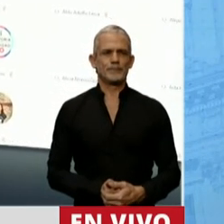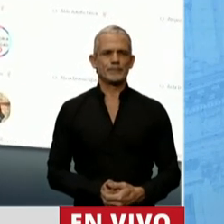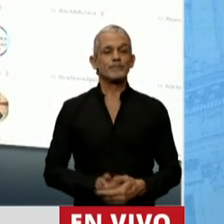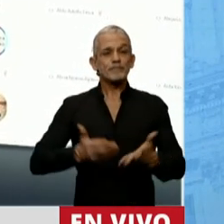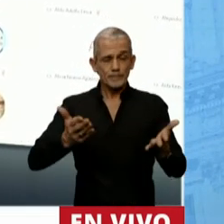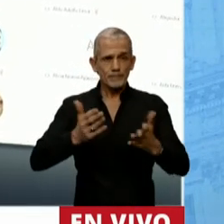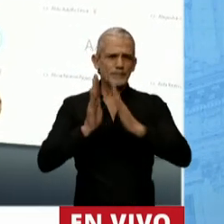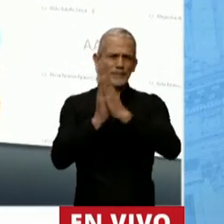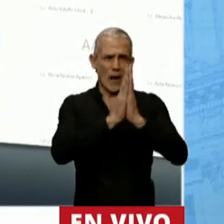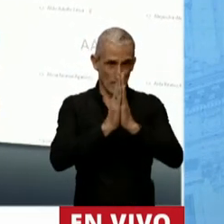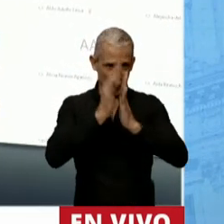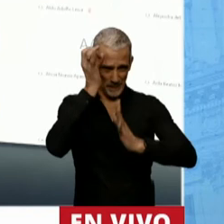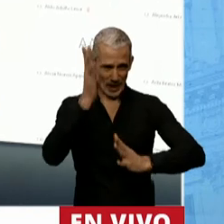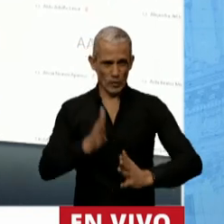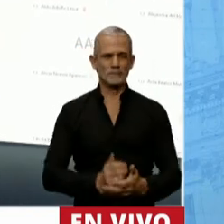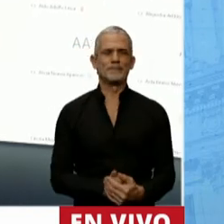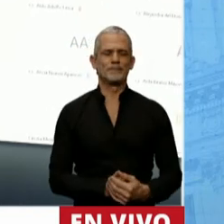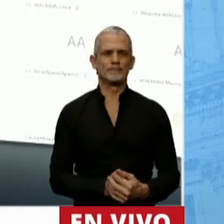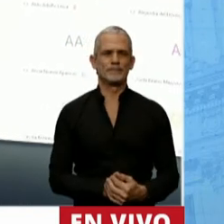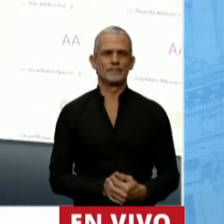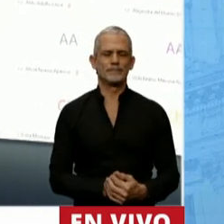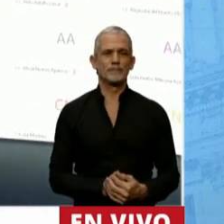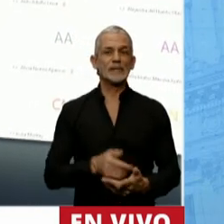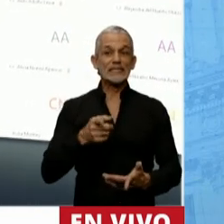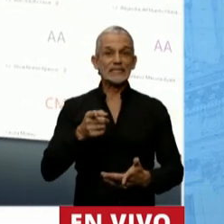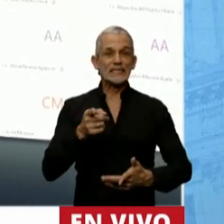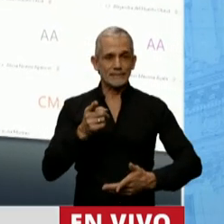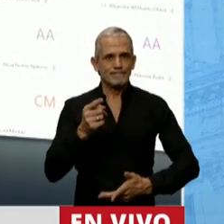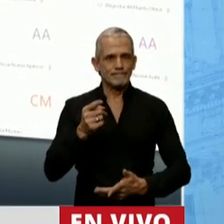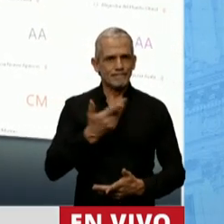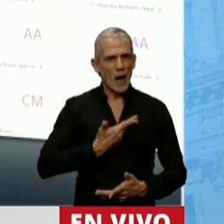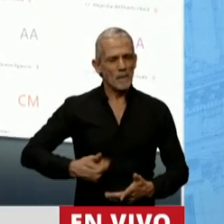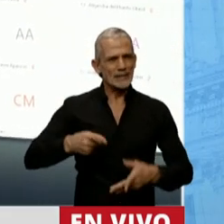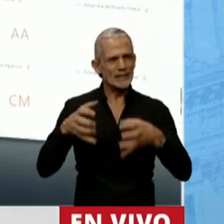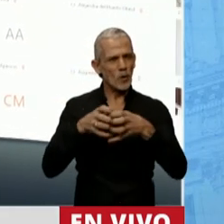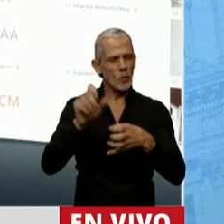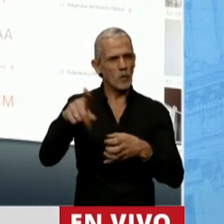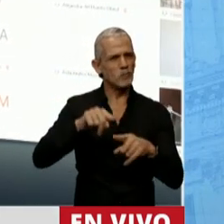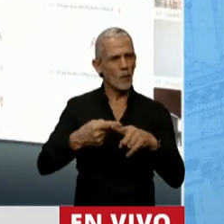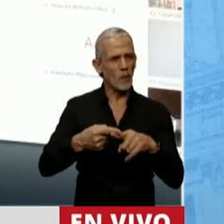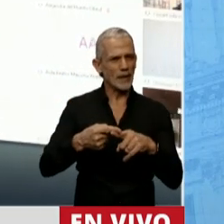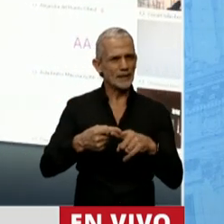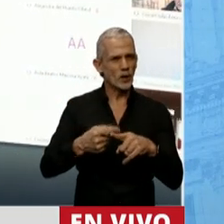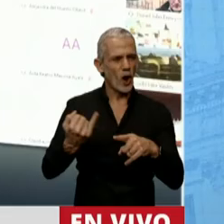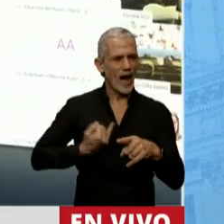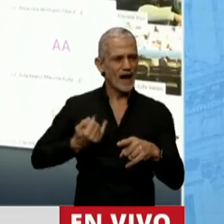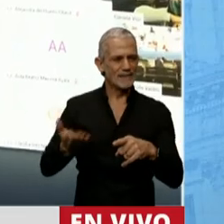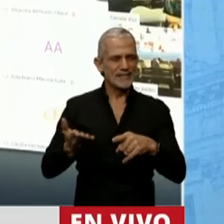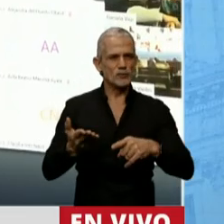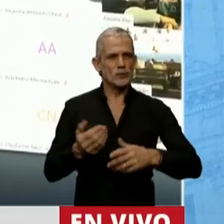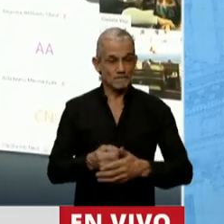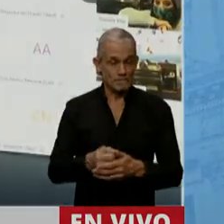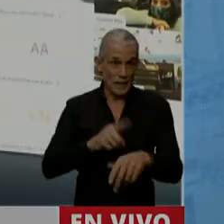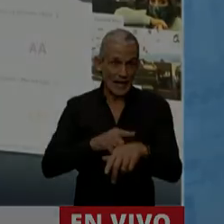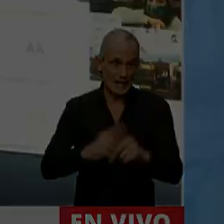Le pido disculpas. Tenía razón. Ahí me está haciendo ver el presidente del bloque. Tenía razón. Estaba dentro del